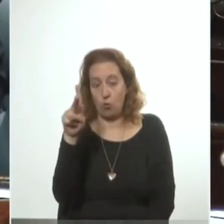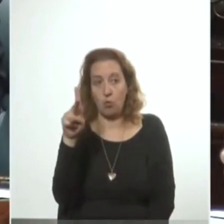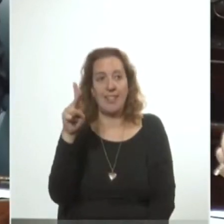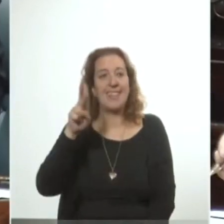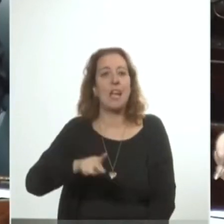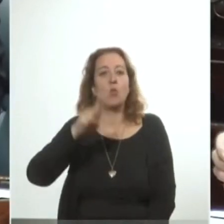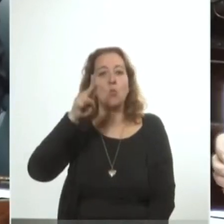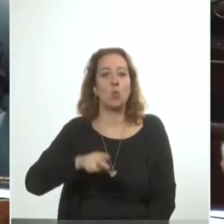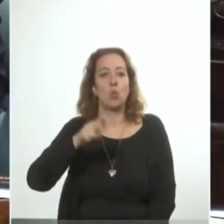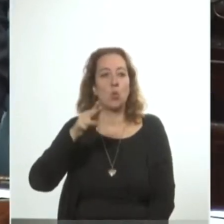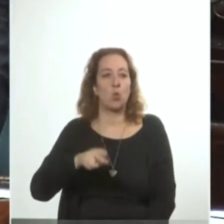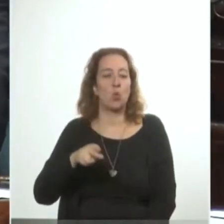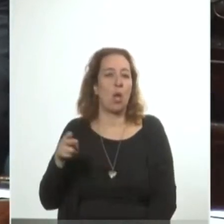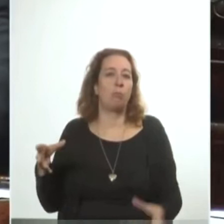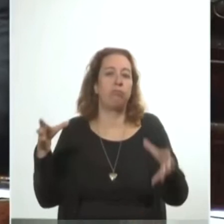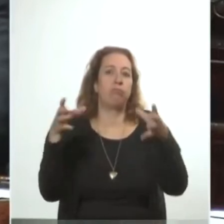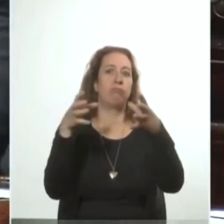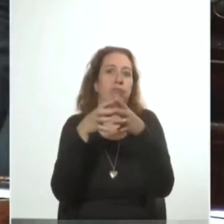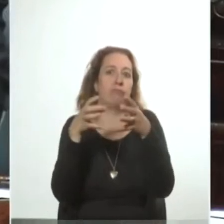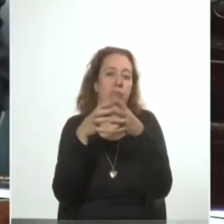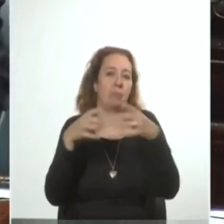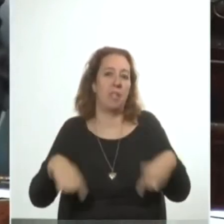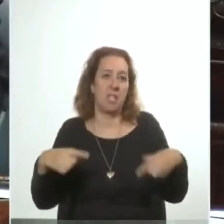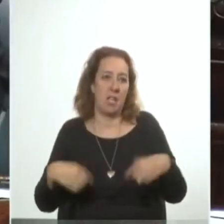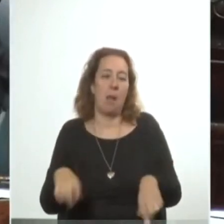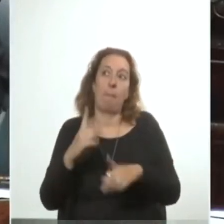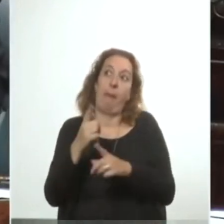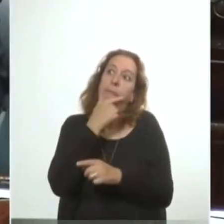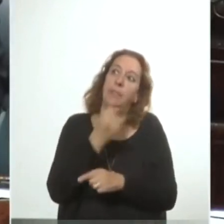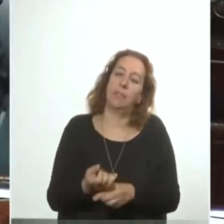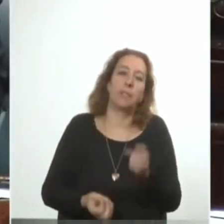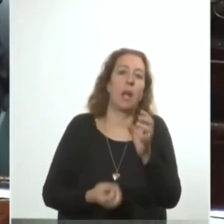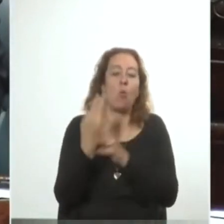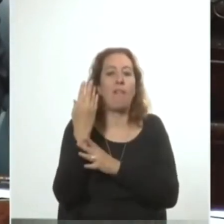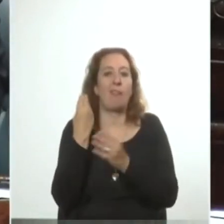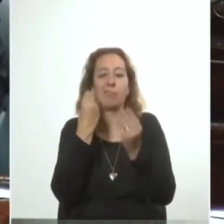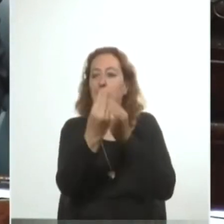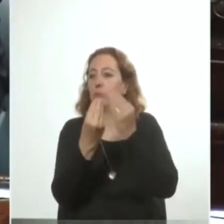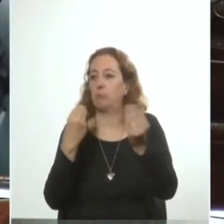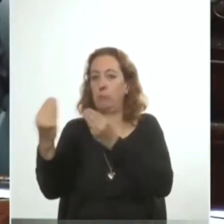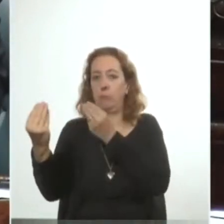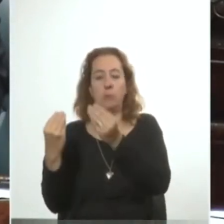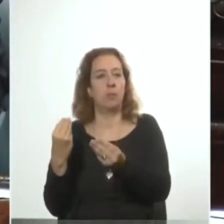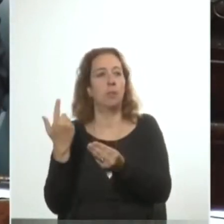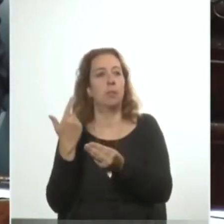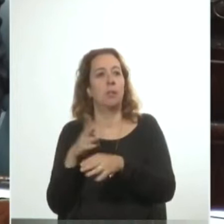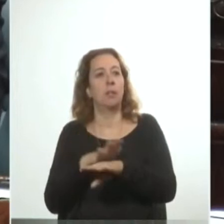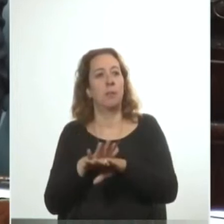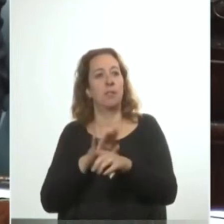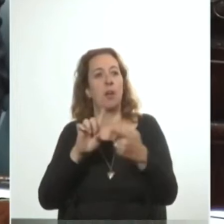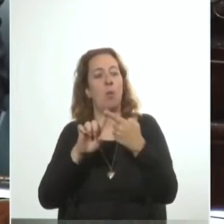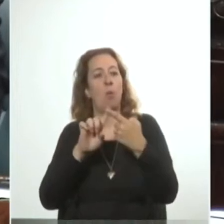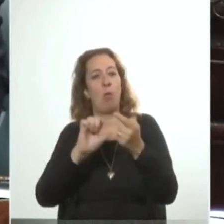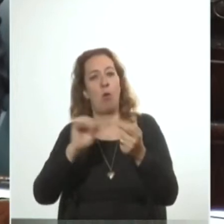colectivamente el gabinete para facilitar nuevas designaciones en base a los acuerdos